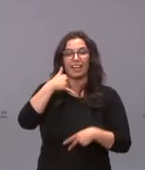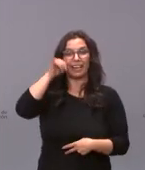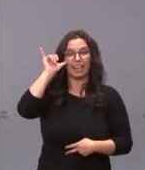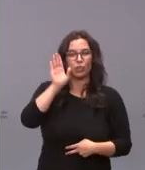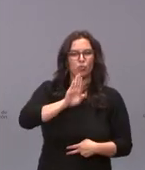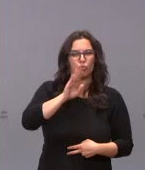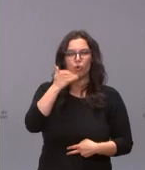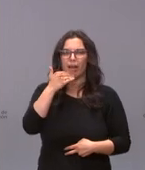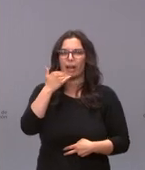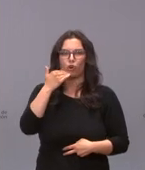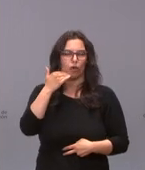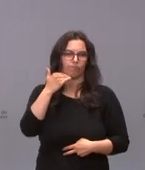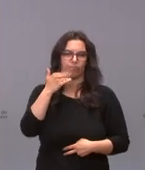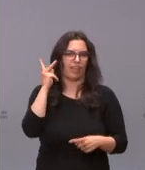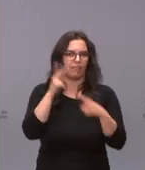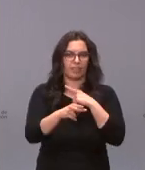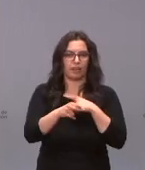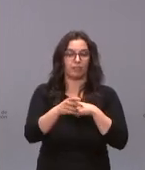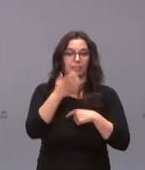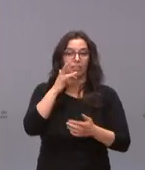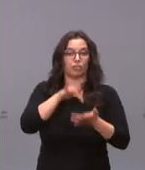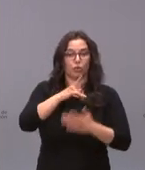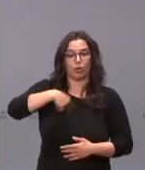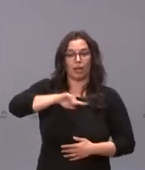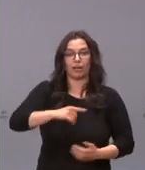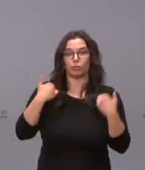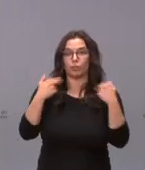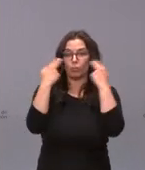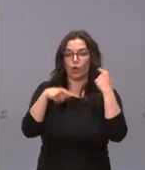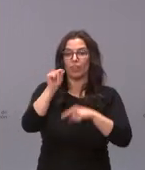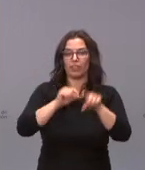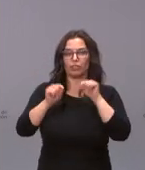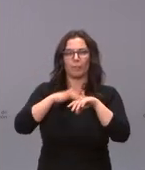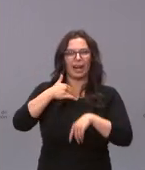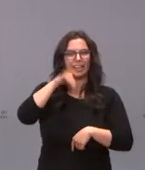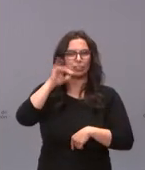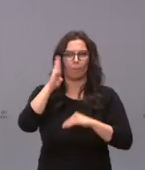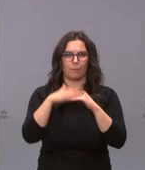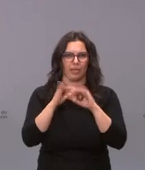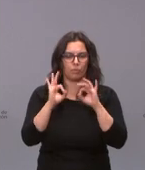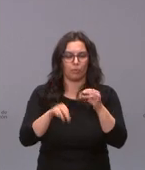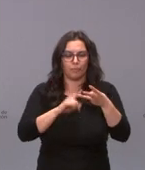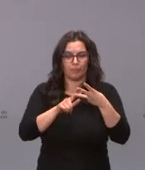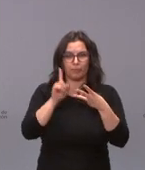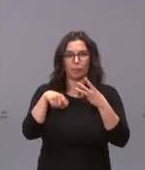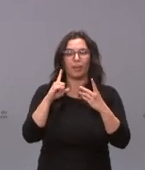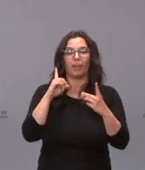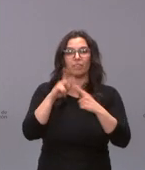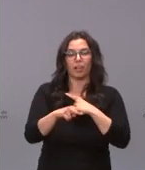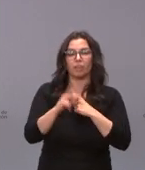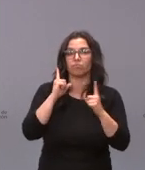irregularidades en la toma de decisión por parte de responsables públicos. En tercer lugar, prevenir la